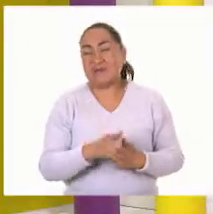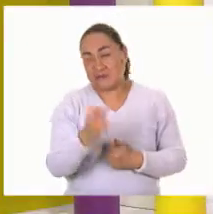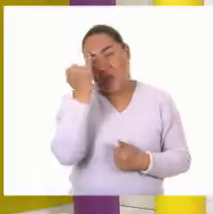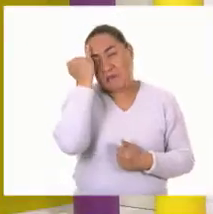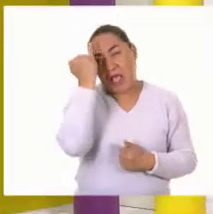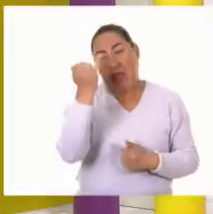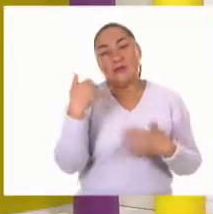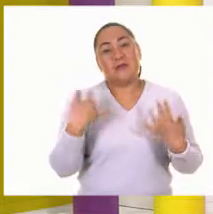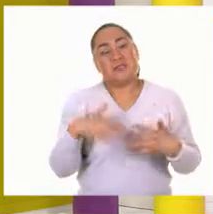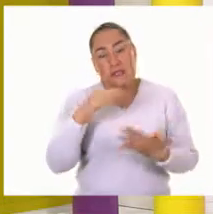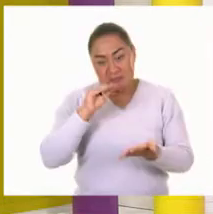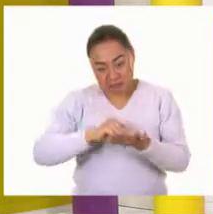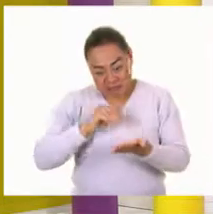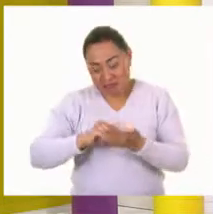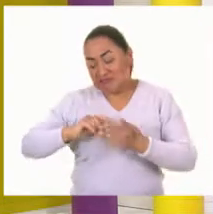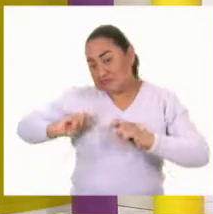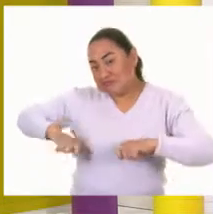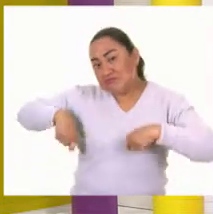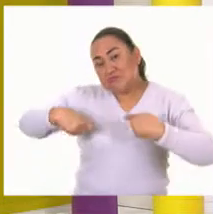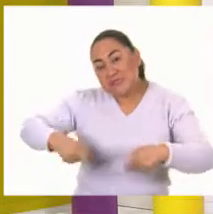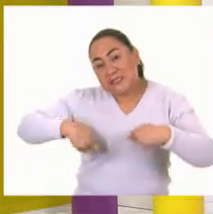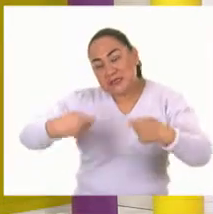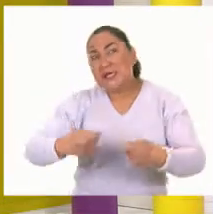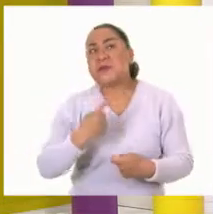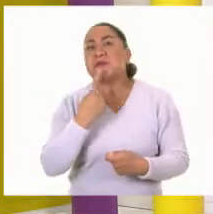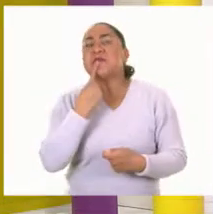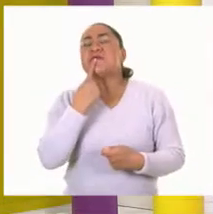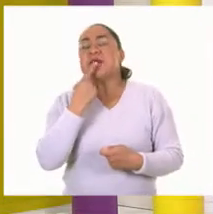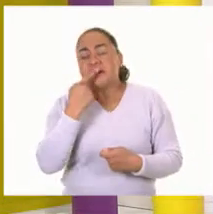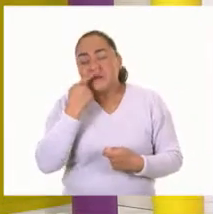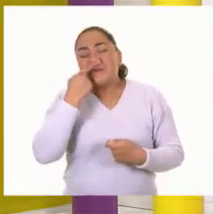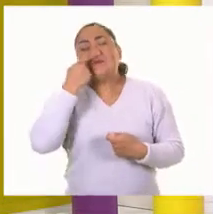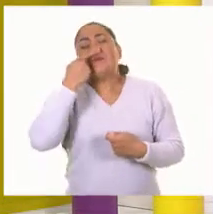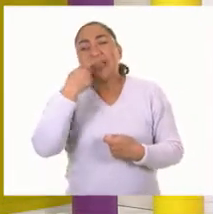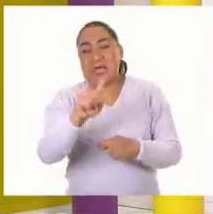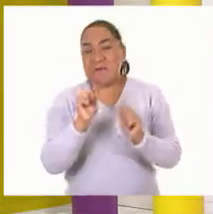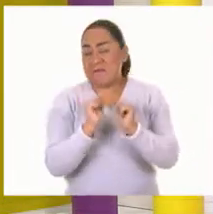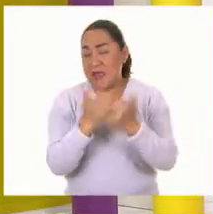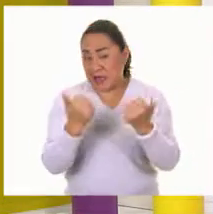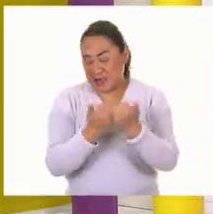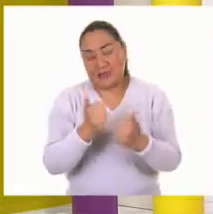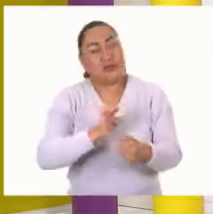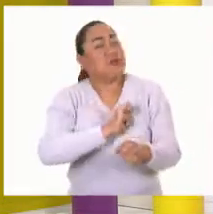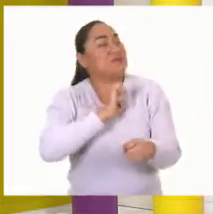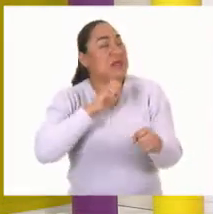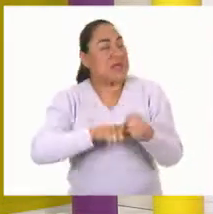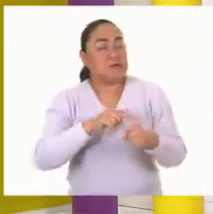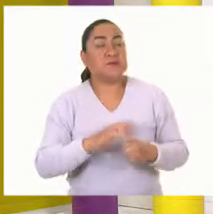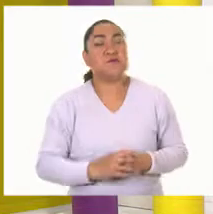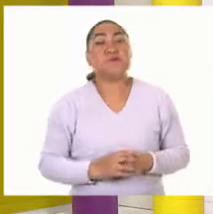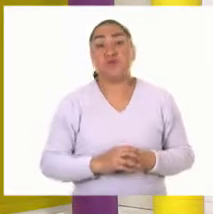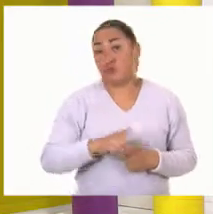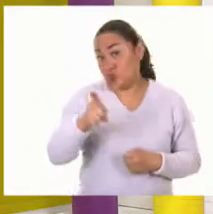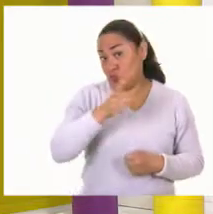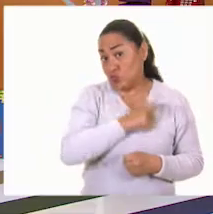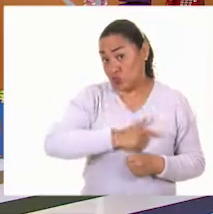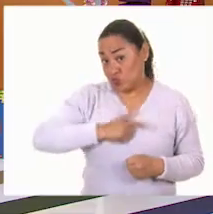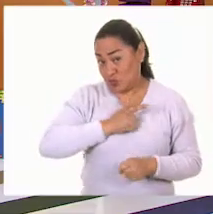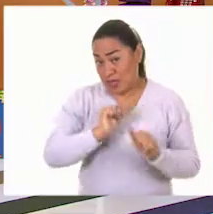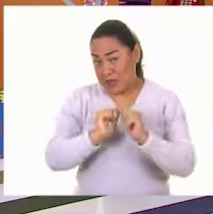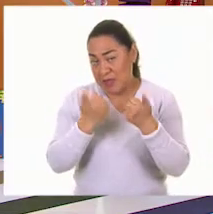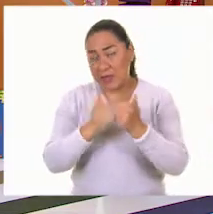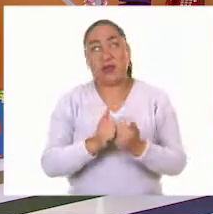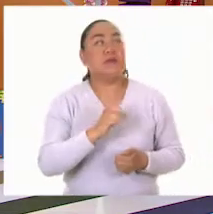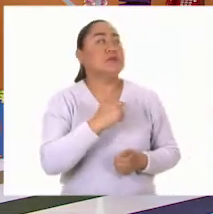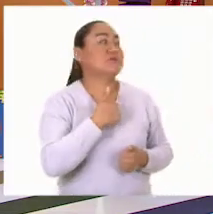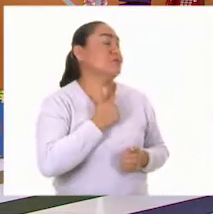pan que todavía hasta la fecha conserva ese aroma y ese sabor tan especial ¿a ti te gusta el pan de feria? me fascina